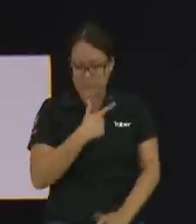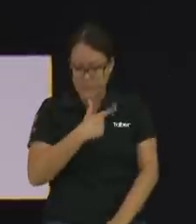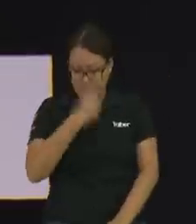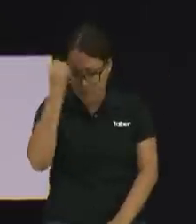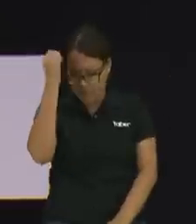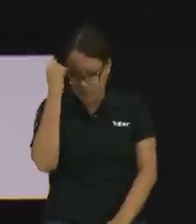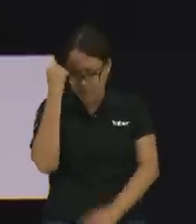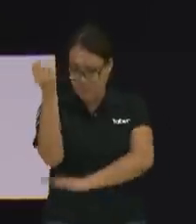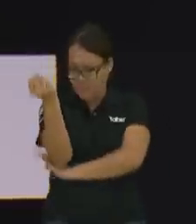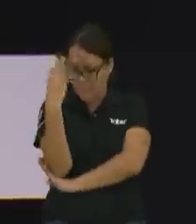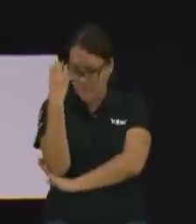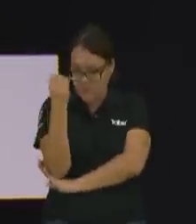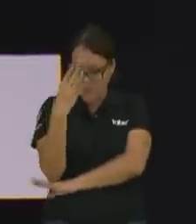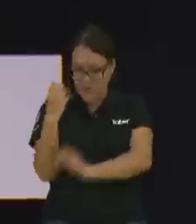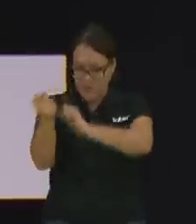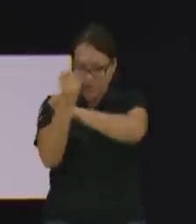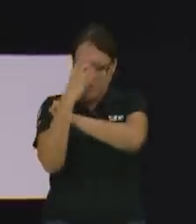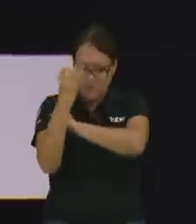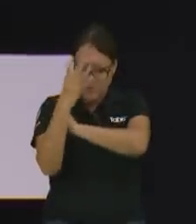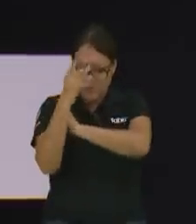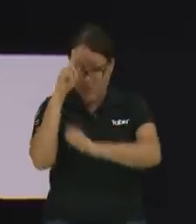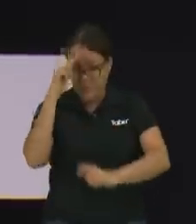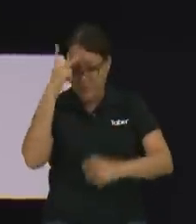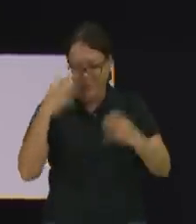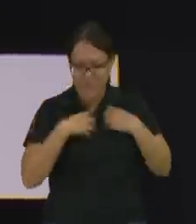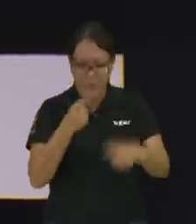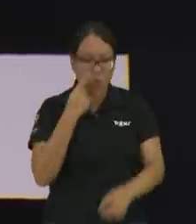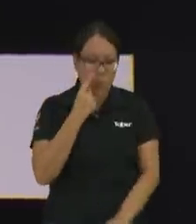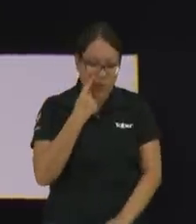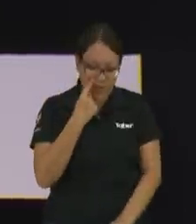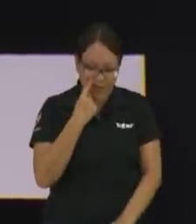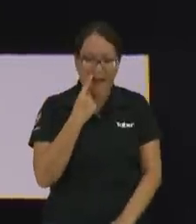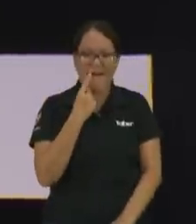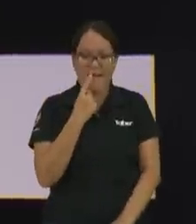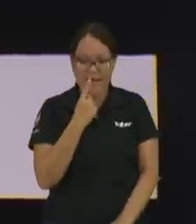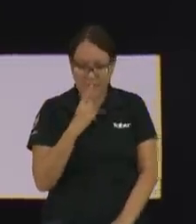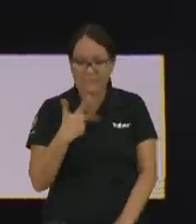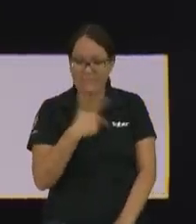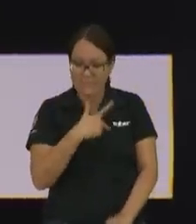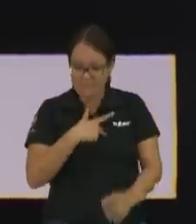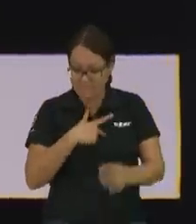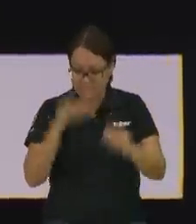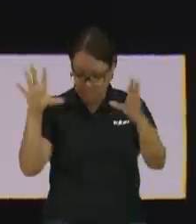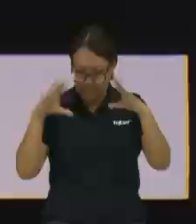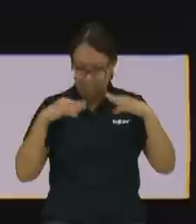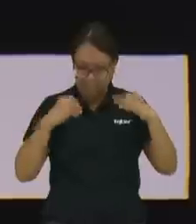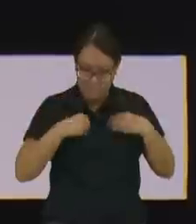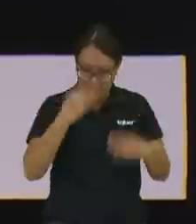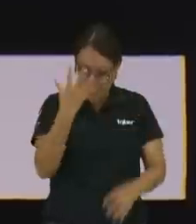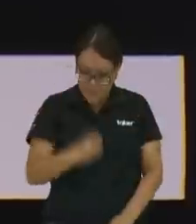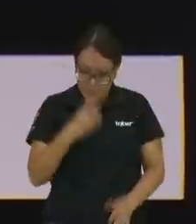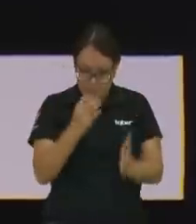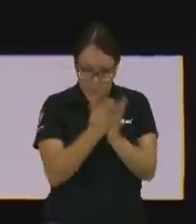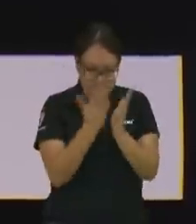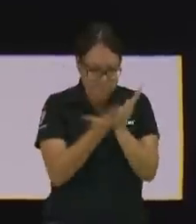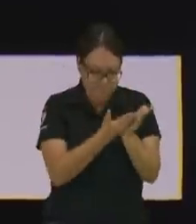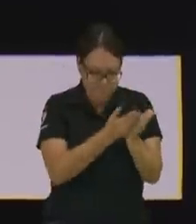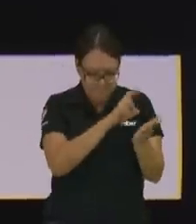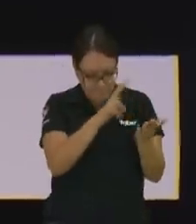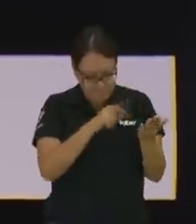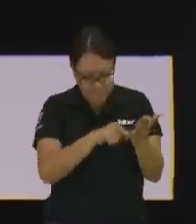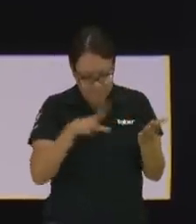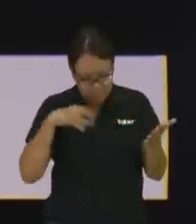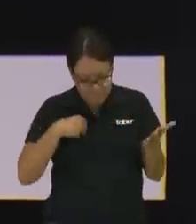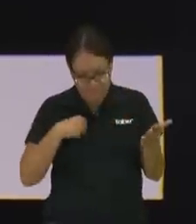instrucción Nos preserva la vida Y nos bendice Estaremos dispuestos a recibirla a diario A través de la lectura de tu palabra Por la